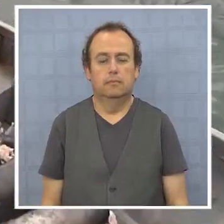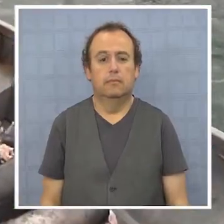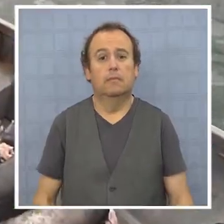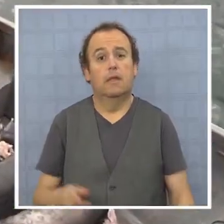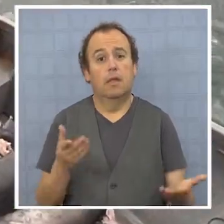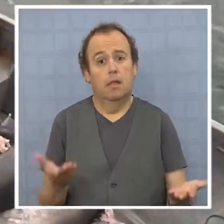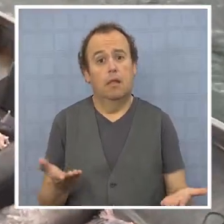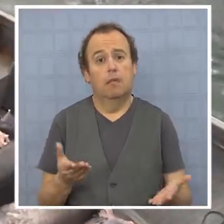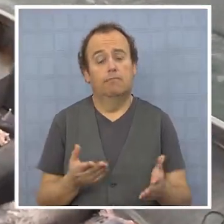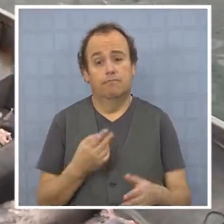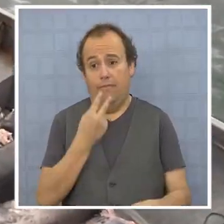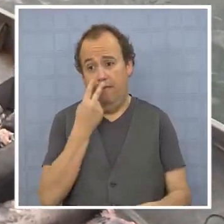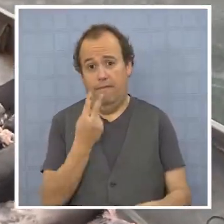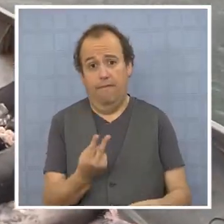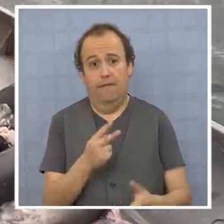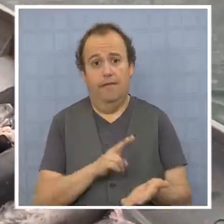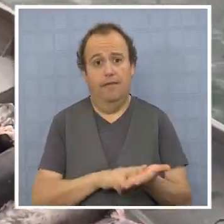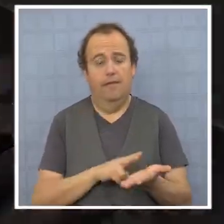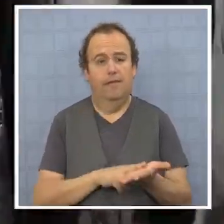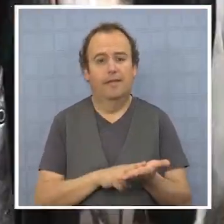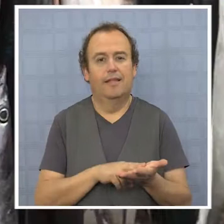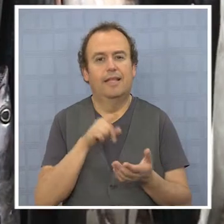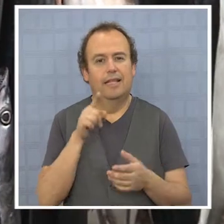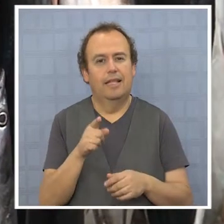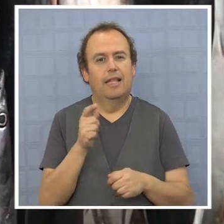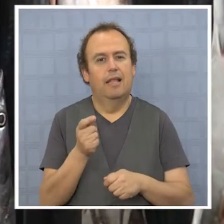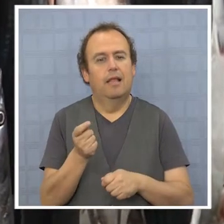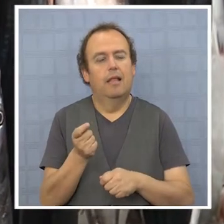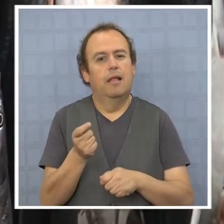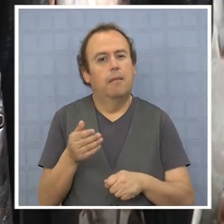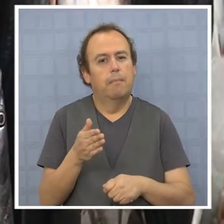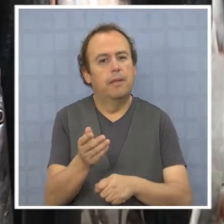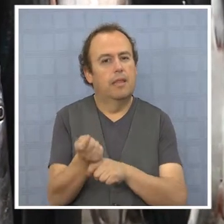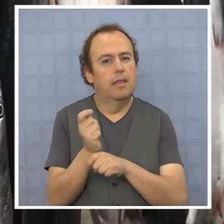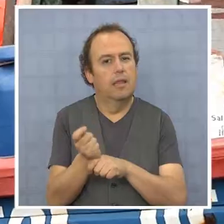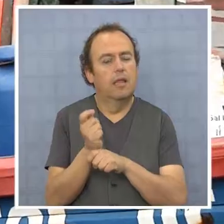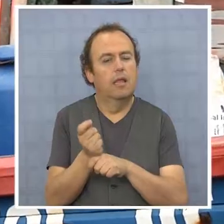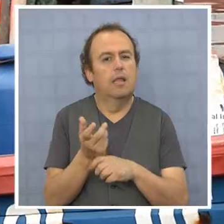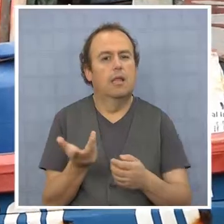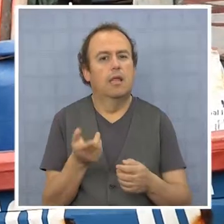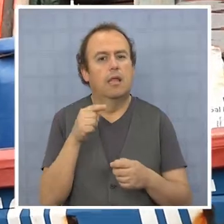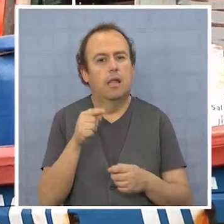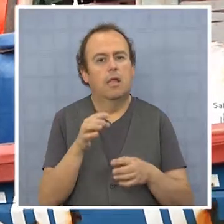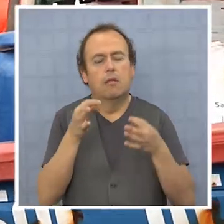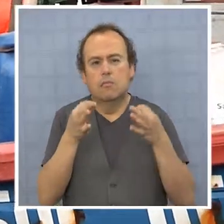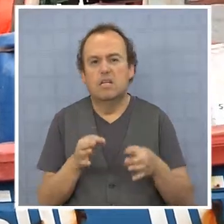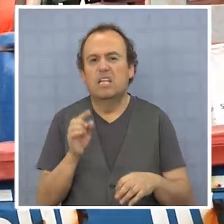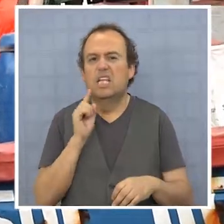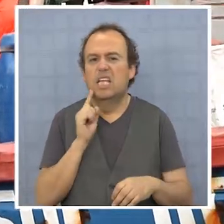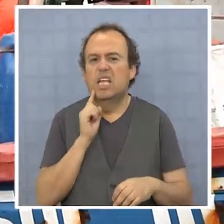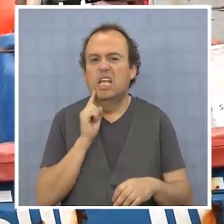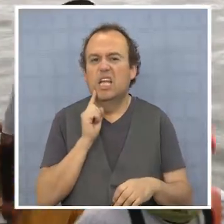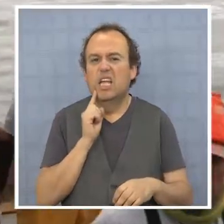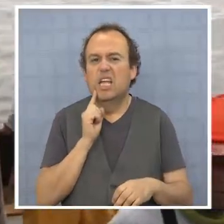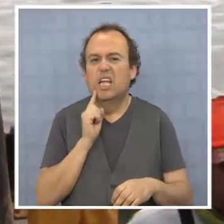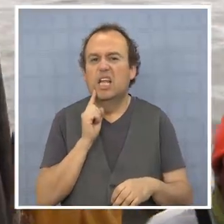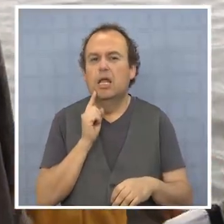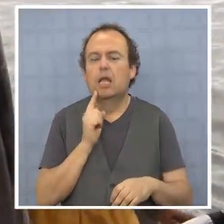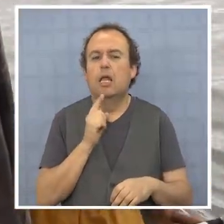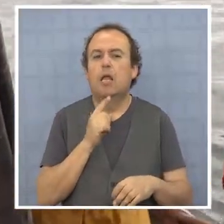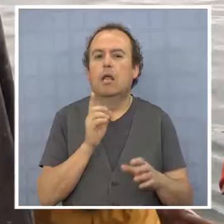Ante esta realidad, los pescadores plantean que se establezca con meridiana claridad quienes son realmente